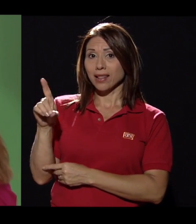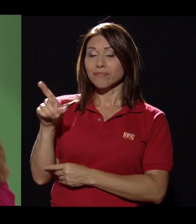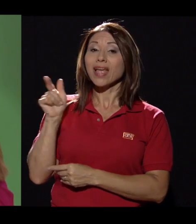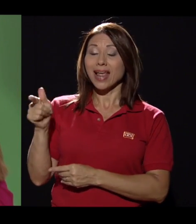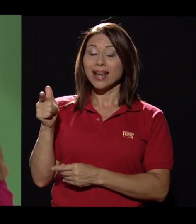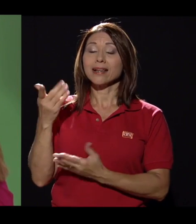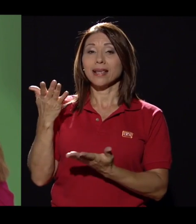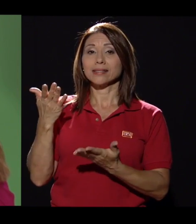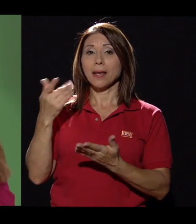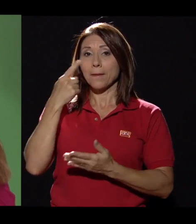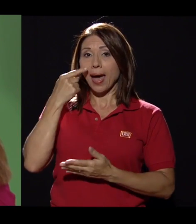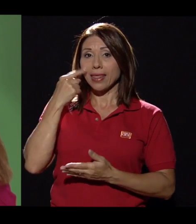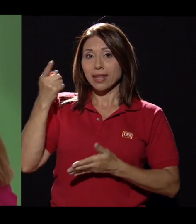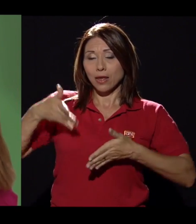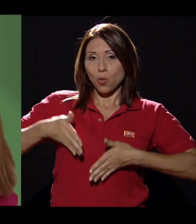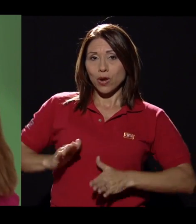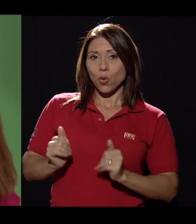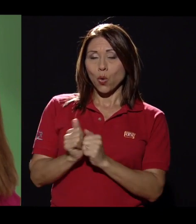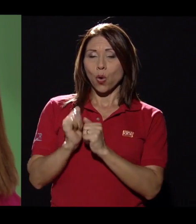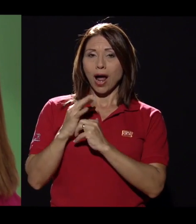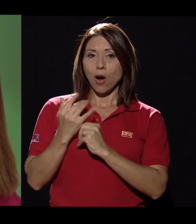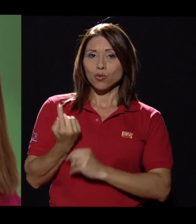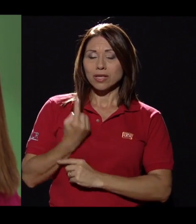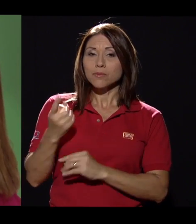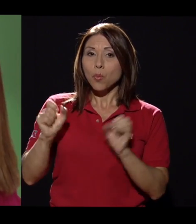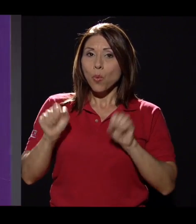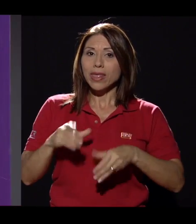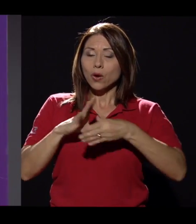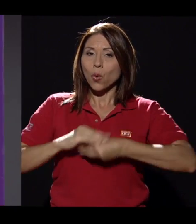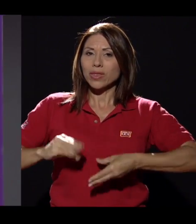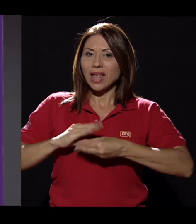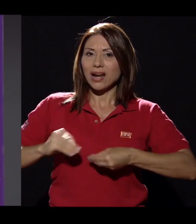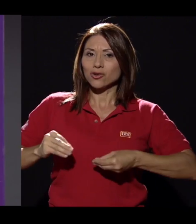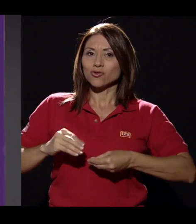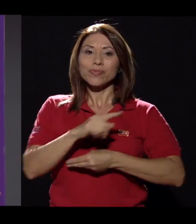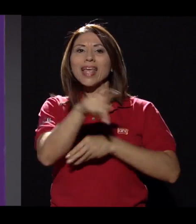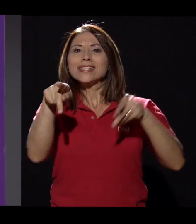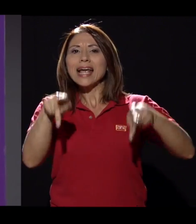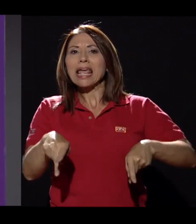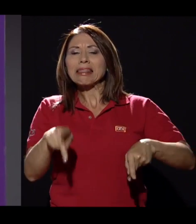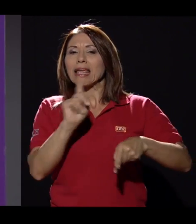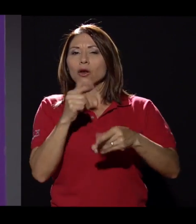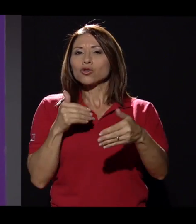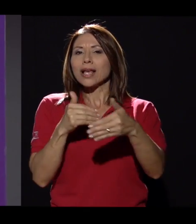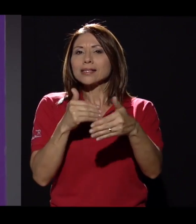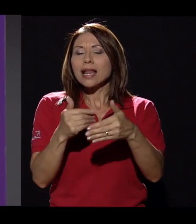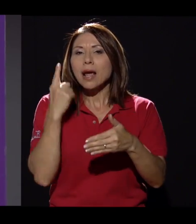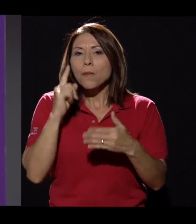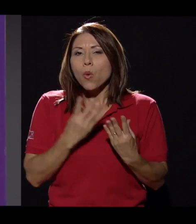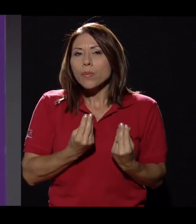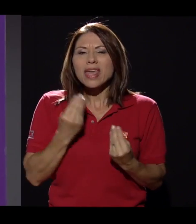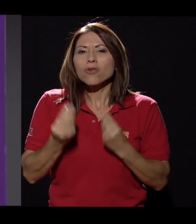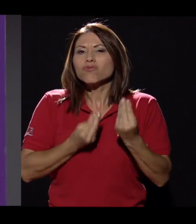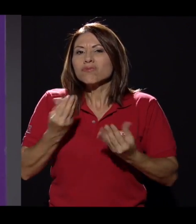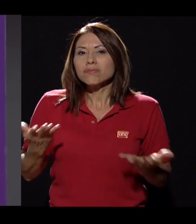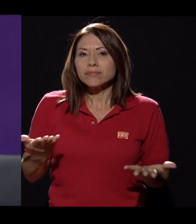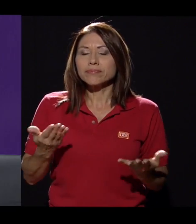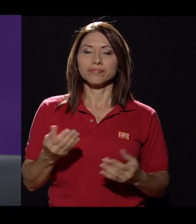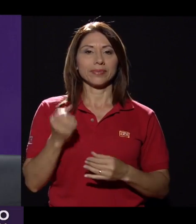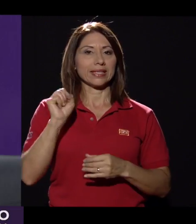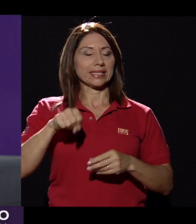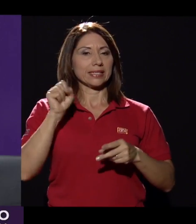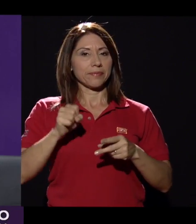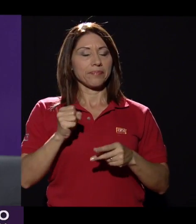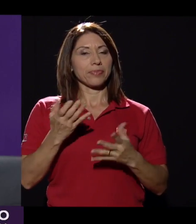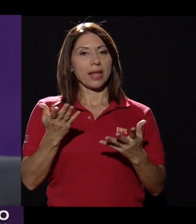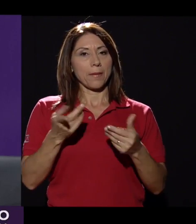también es padre de familia, de una persona con autismo, nos puede contar, ¿verdad? ¿Qué le podemos decir a esa gente que por miedo no se acerca a las personas con autismo? Sí,